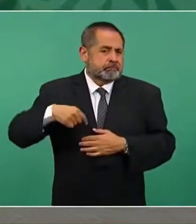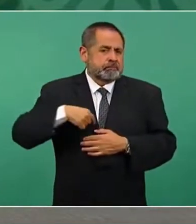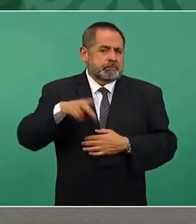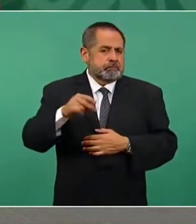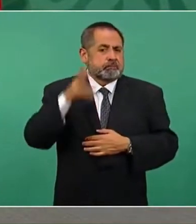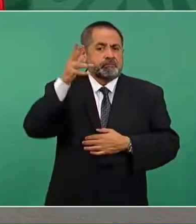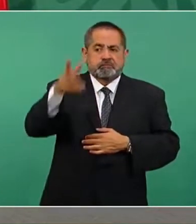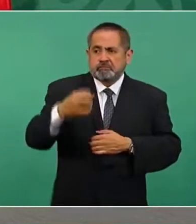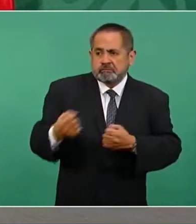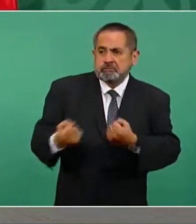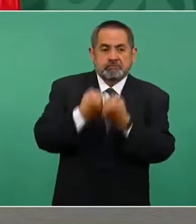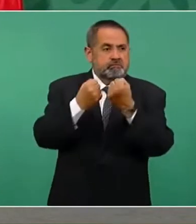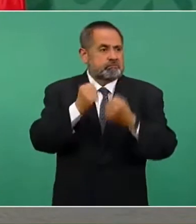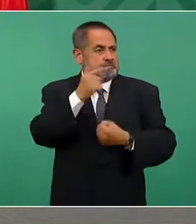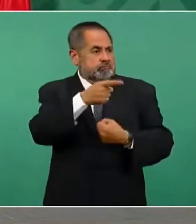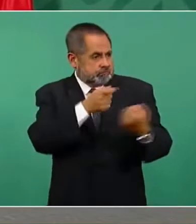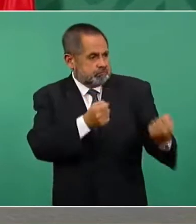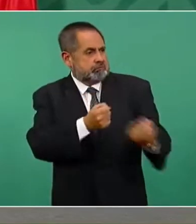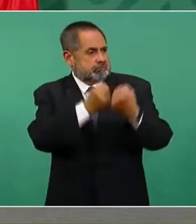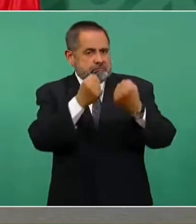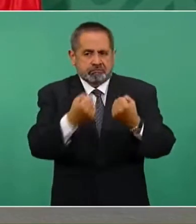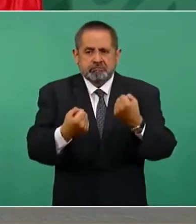con ningún gobierno.